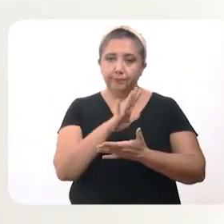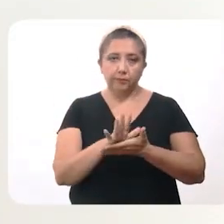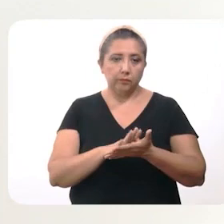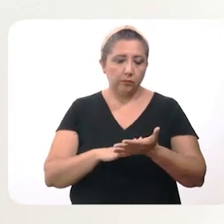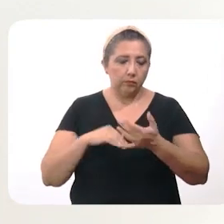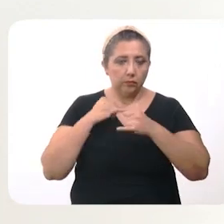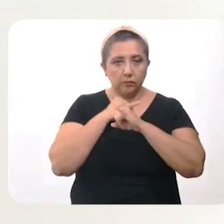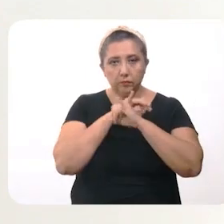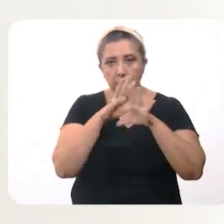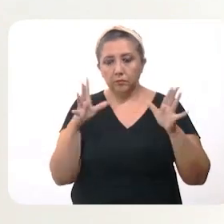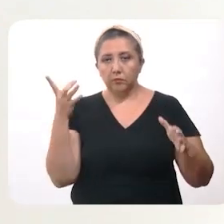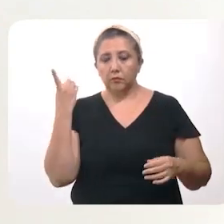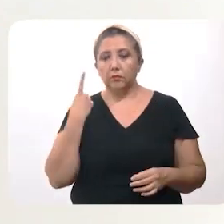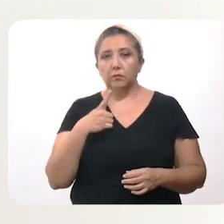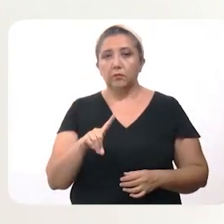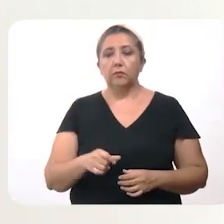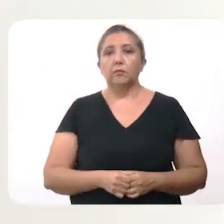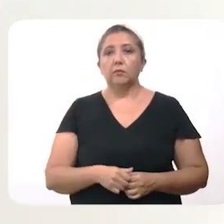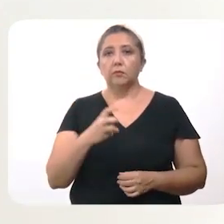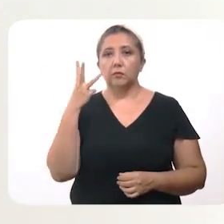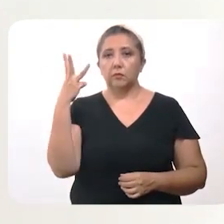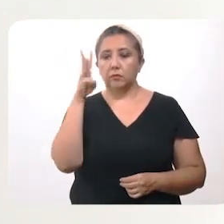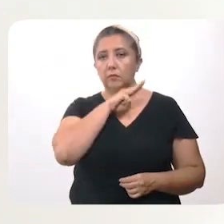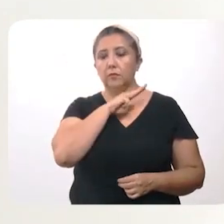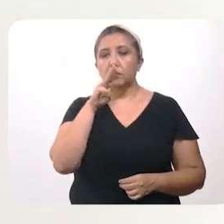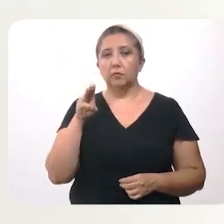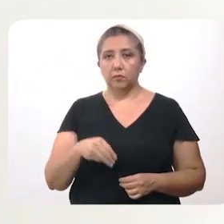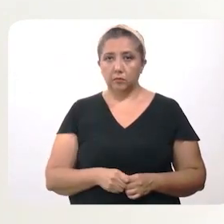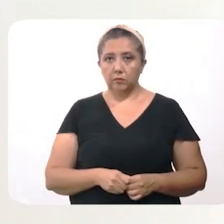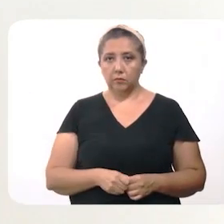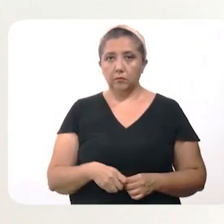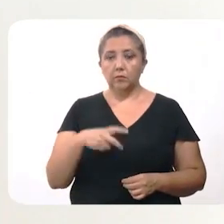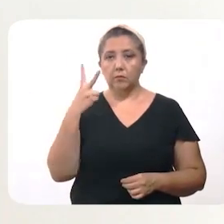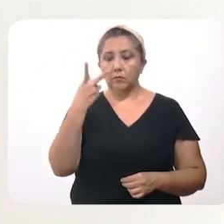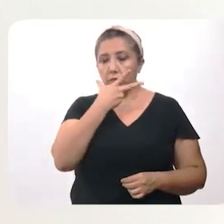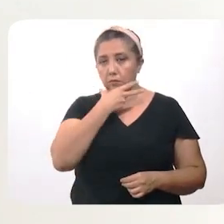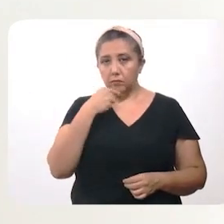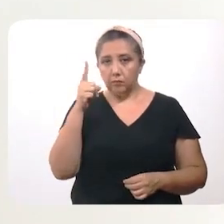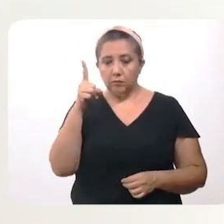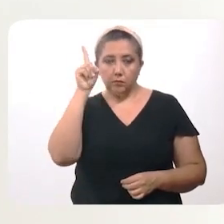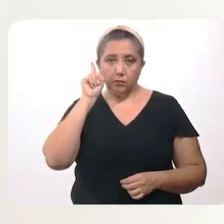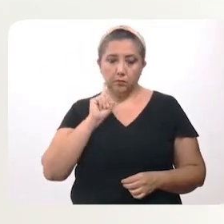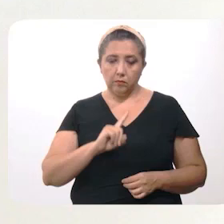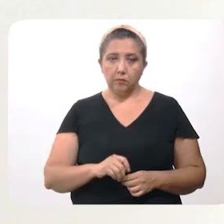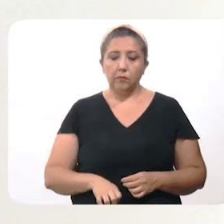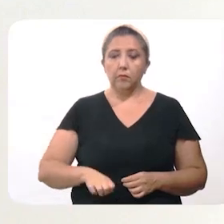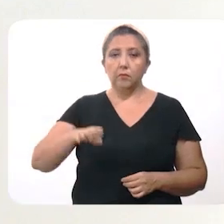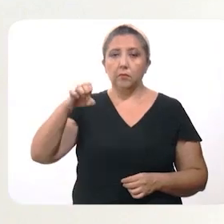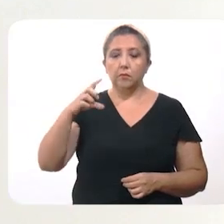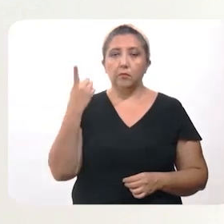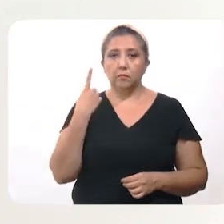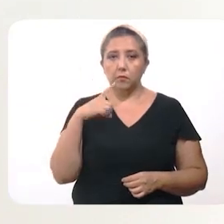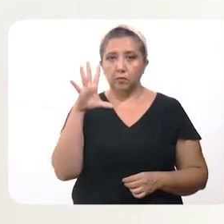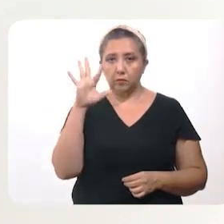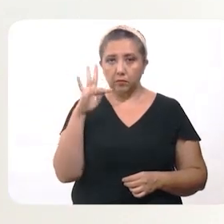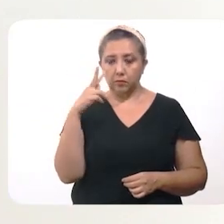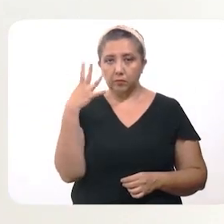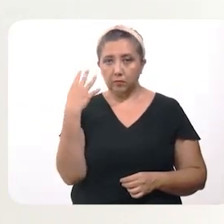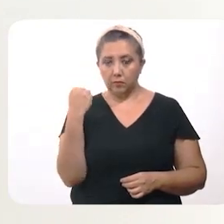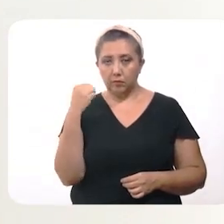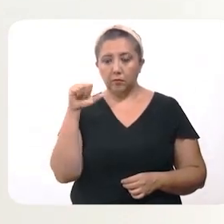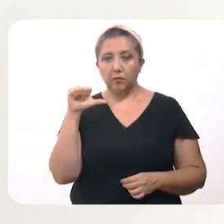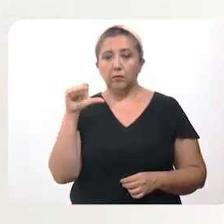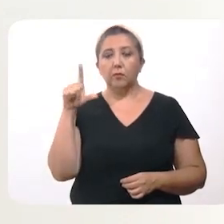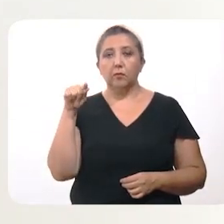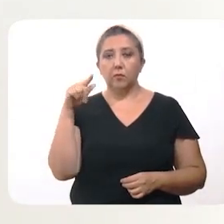Lamentablemente, en este parte médico informamos de tres fallecimientos. Son dos hombres y una mujer, de un rango de edad de 49